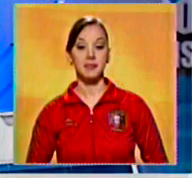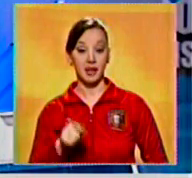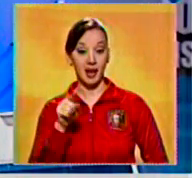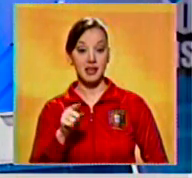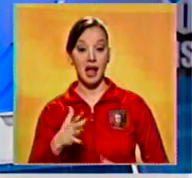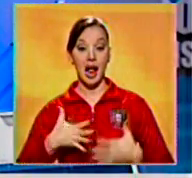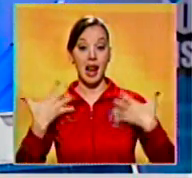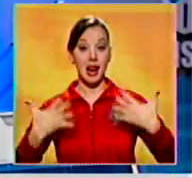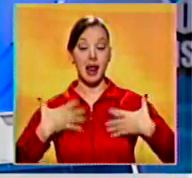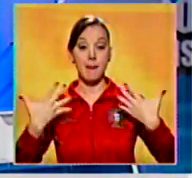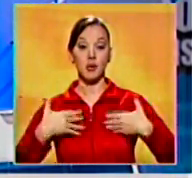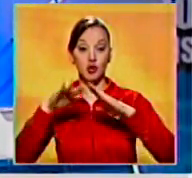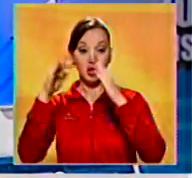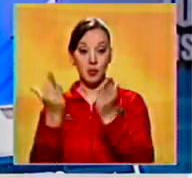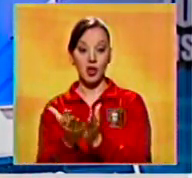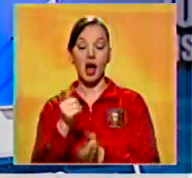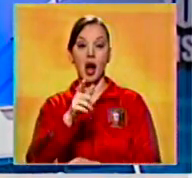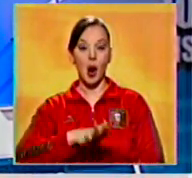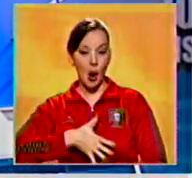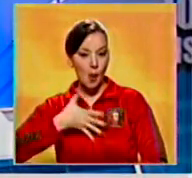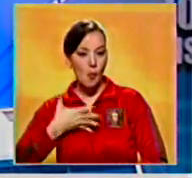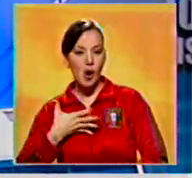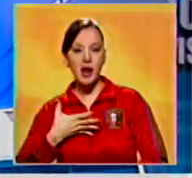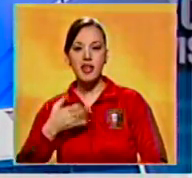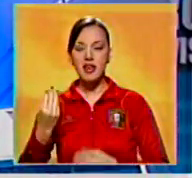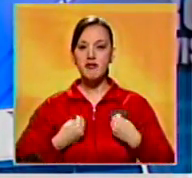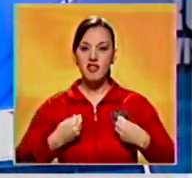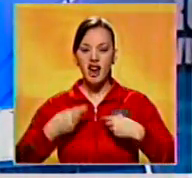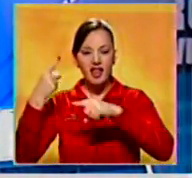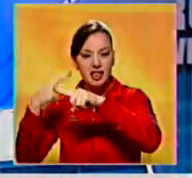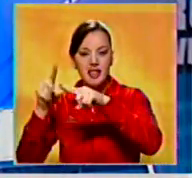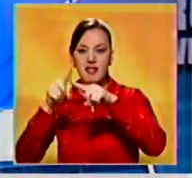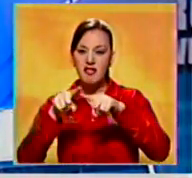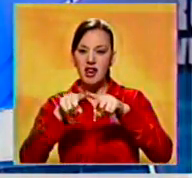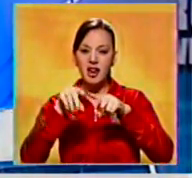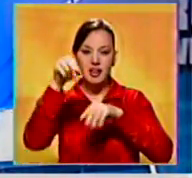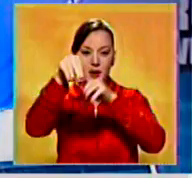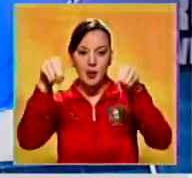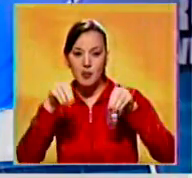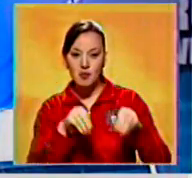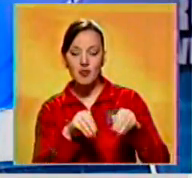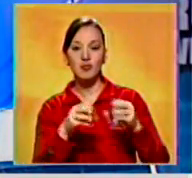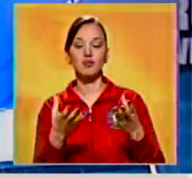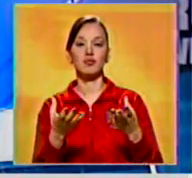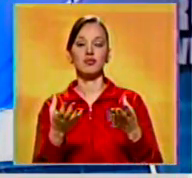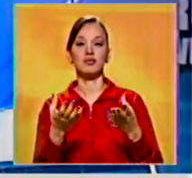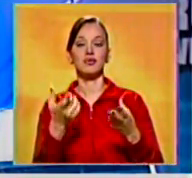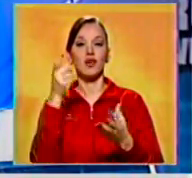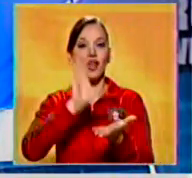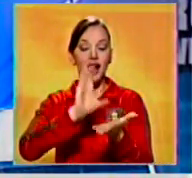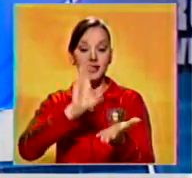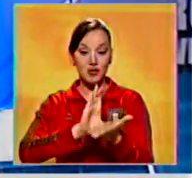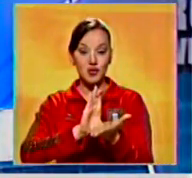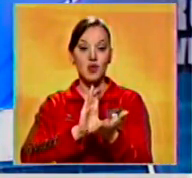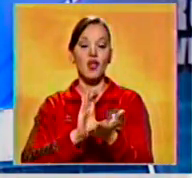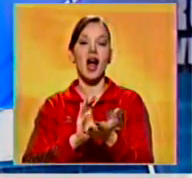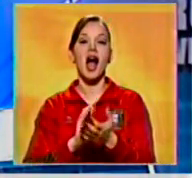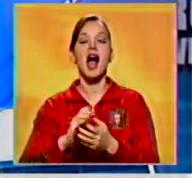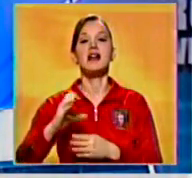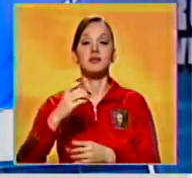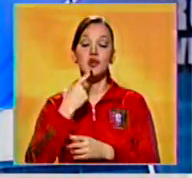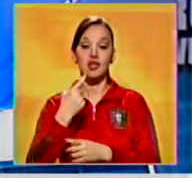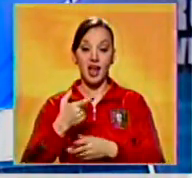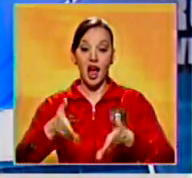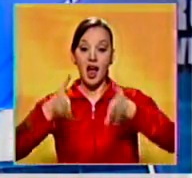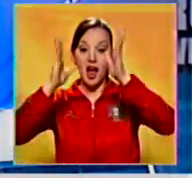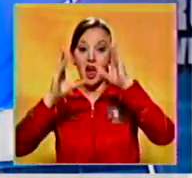La emoción del Mundial se podrá vivir desde diferentes puntos de la ciudad para el pitazo inicial, el Instituto Cultural Brasil-Venezuela y el Centro San Ignacio encontrarán